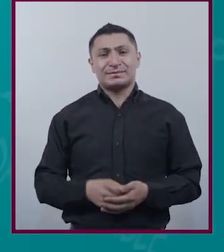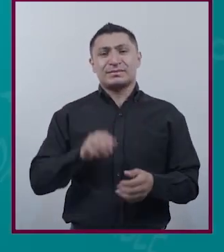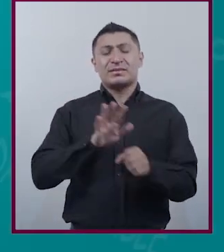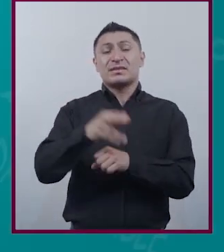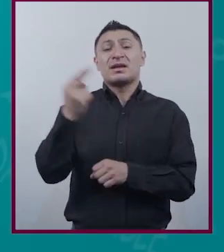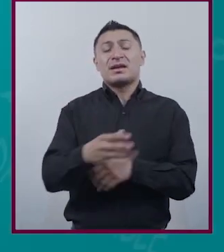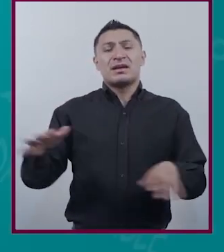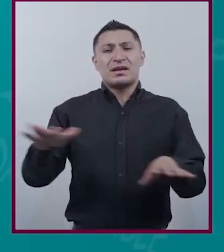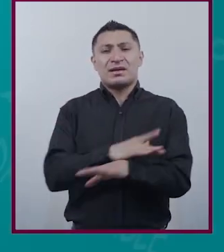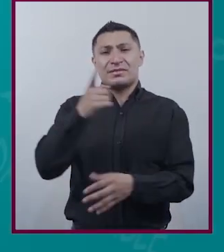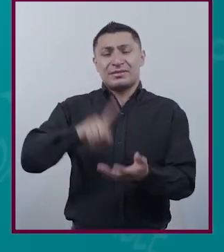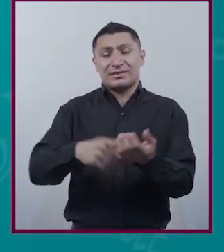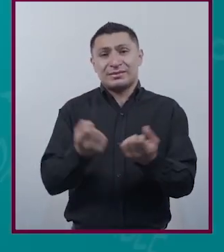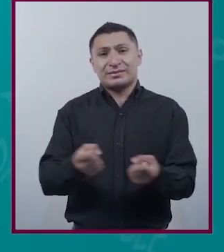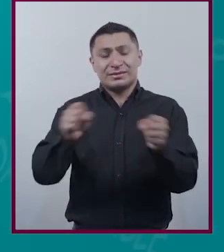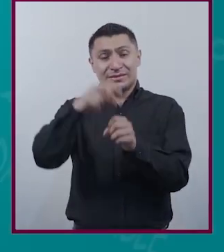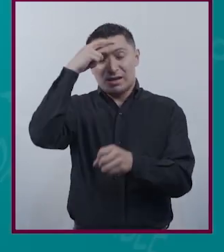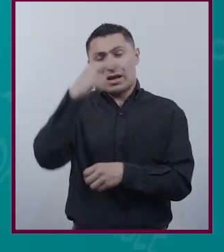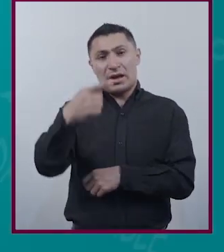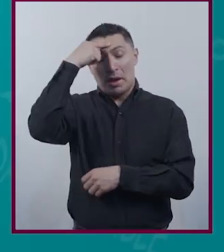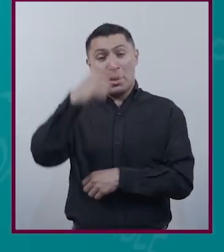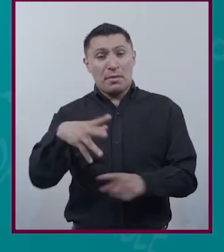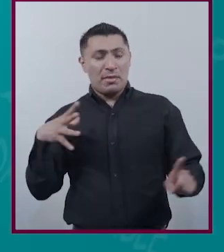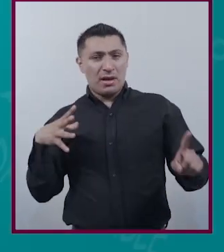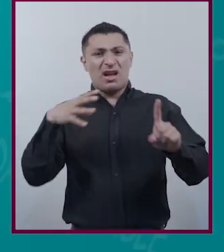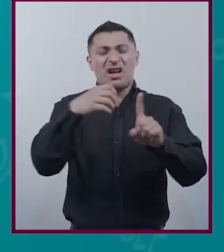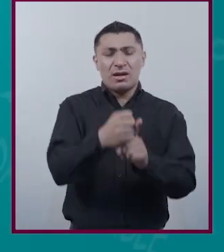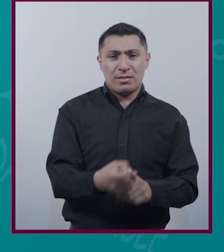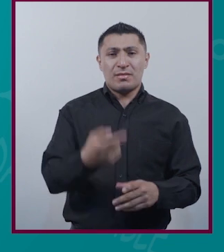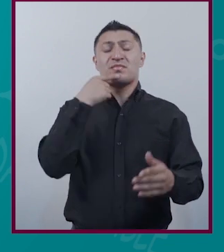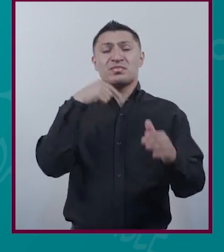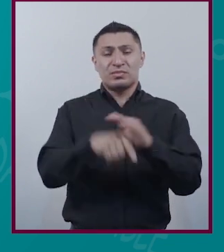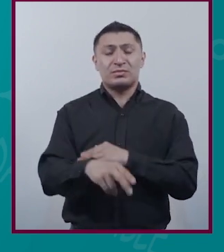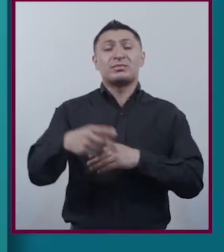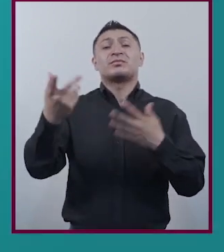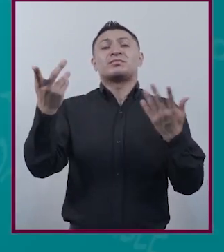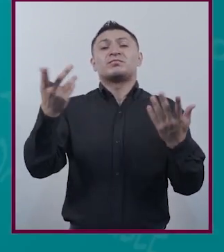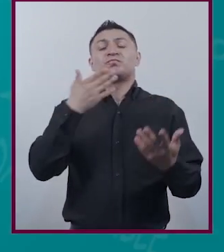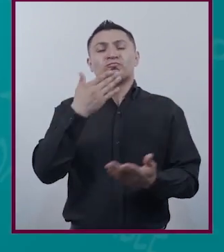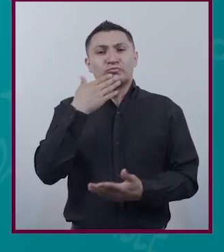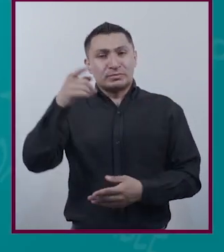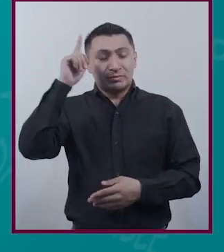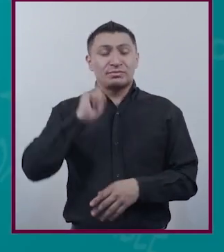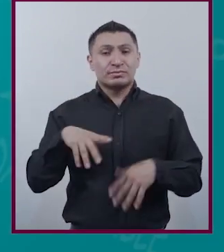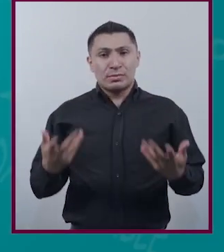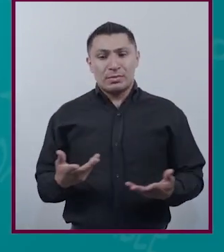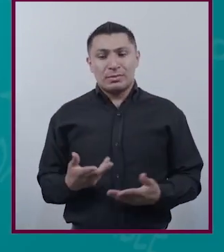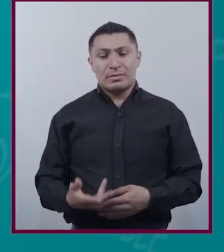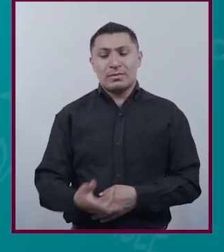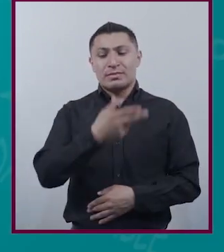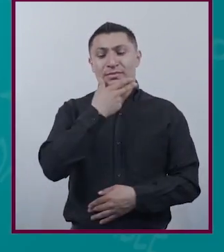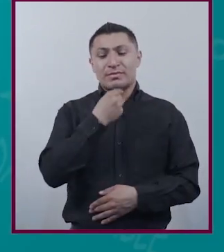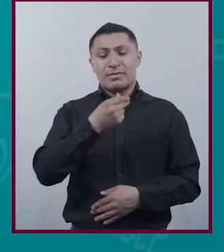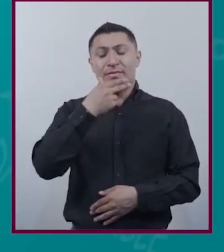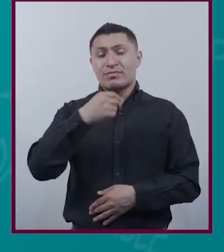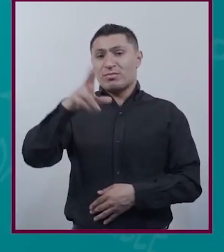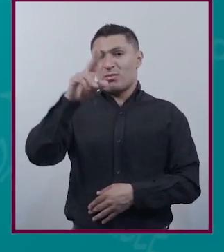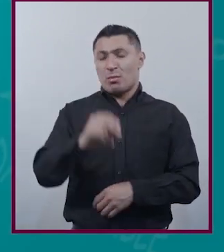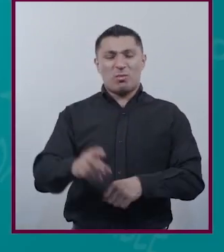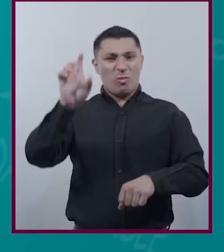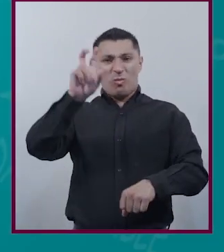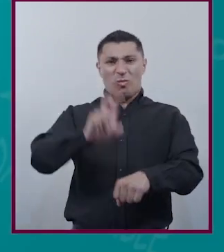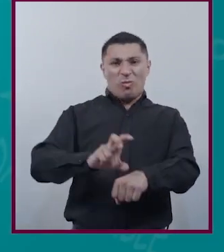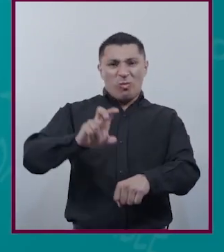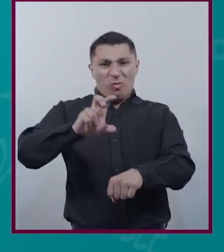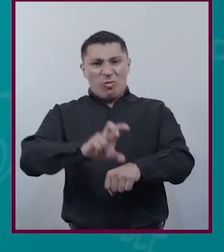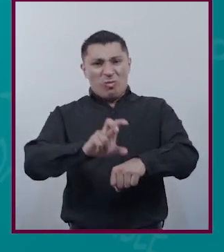necesita cambiar en la sociedad mexicana para alcanzar las demandas legítimas de las mujeres? Los hombres dejaron de ser tan machistas